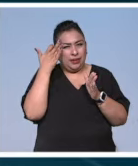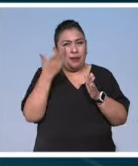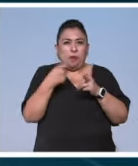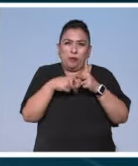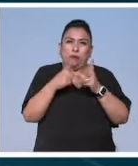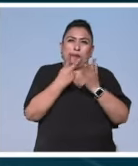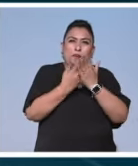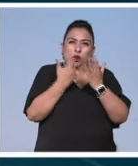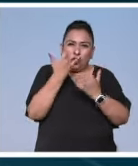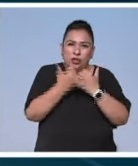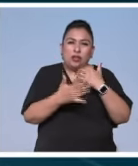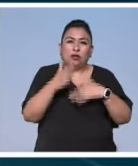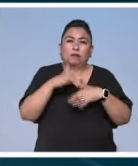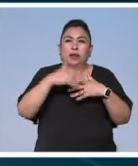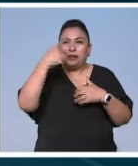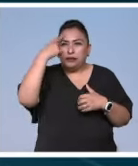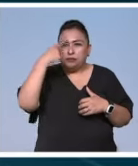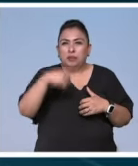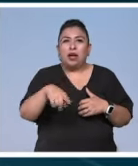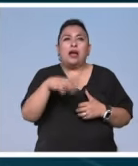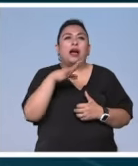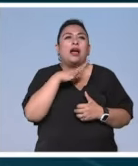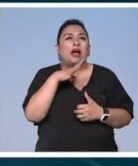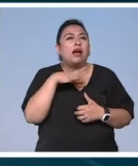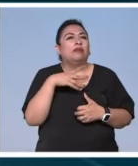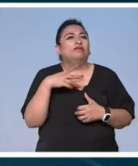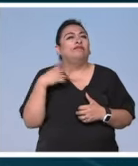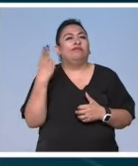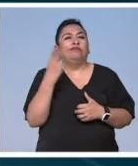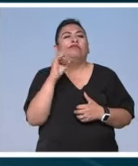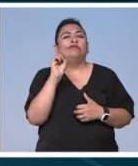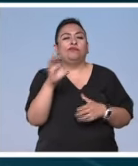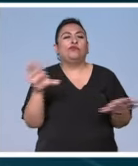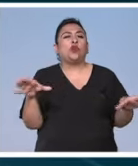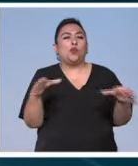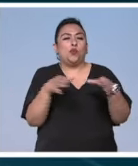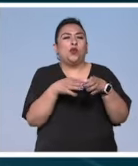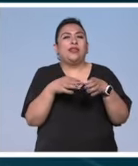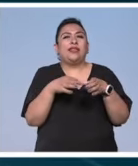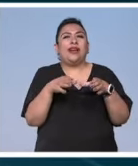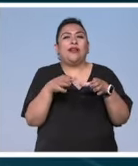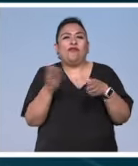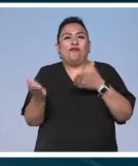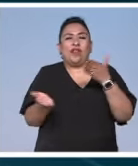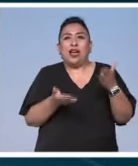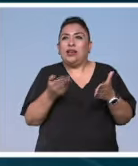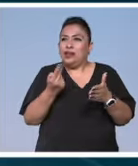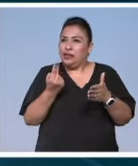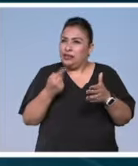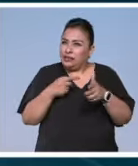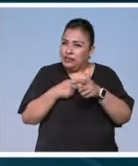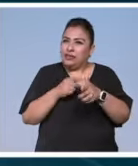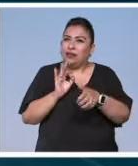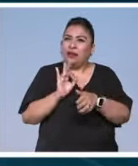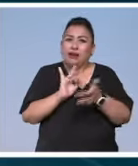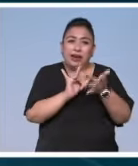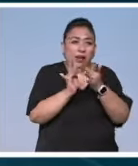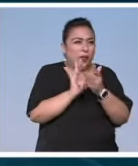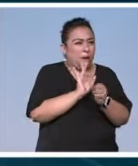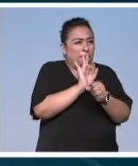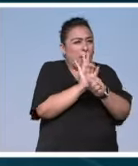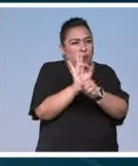proyectos y sobre todo creo que hay una gran necesidad de la comunidad de la danza de que se sigan fortaleciendo las redes.